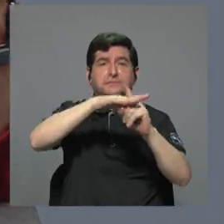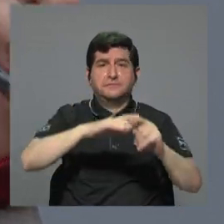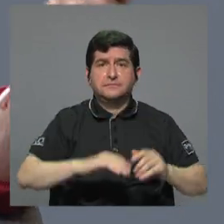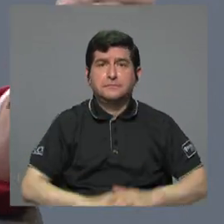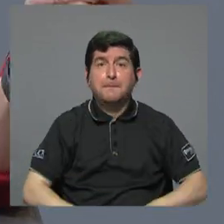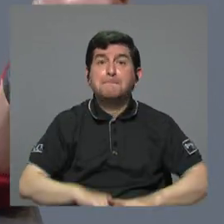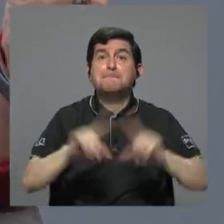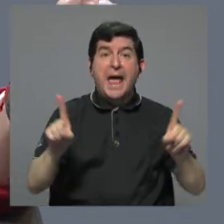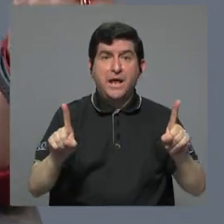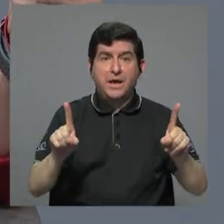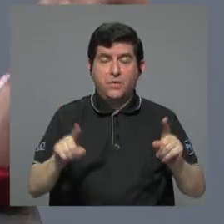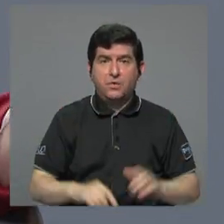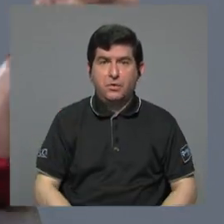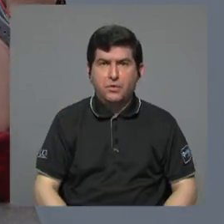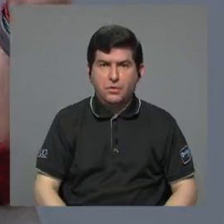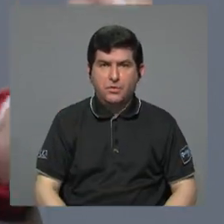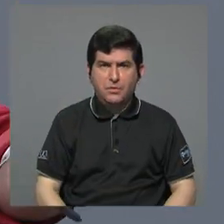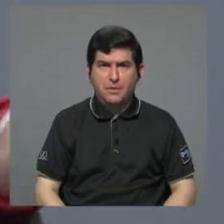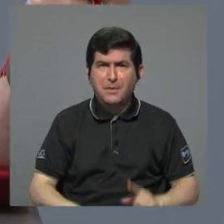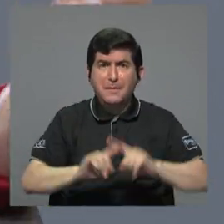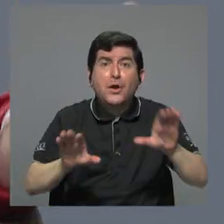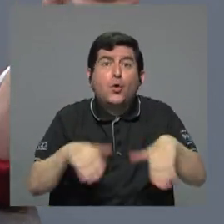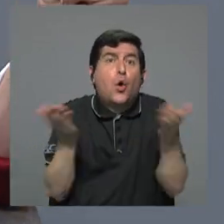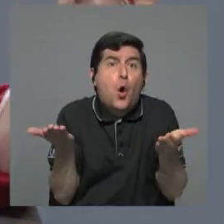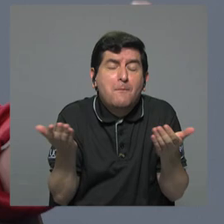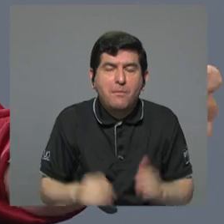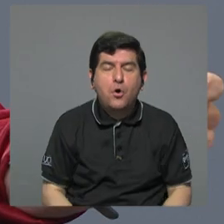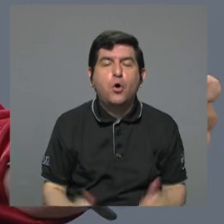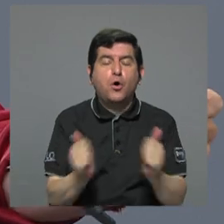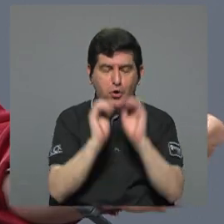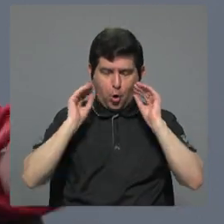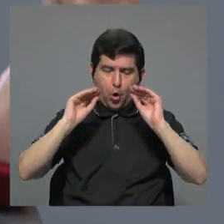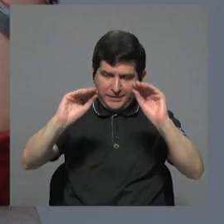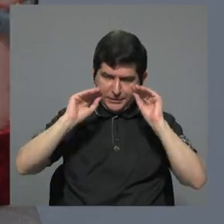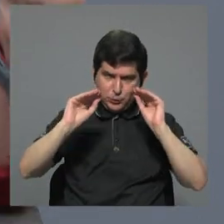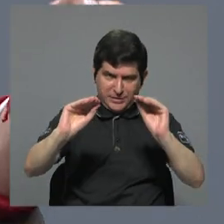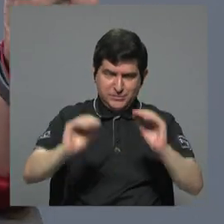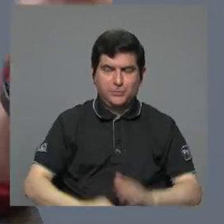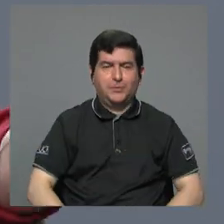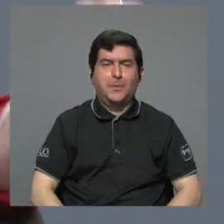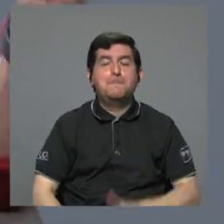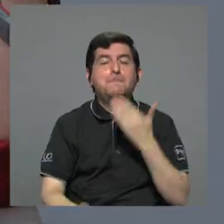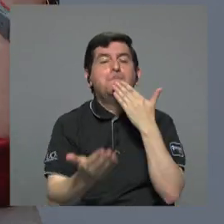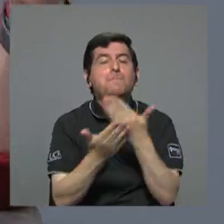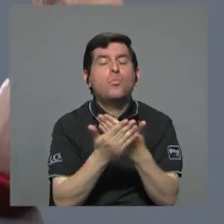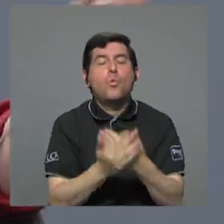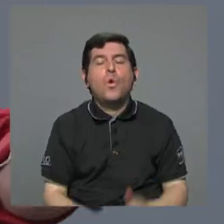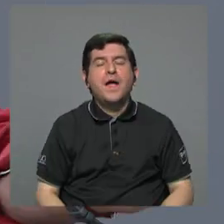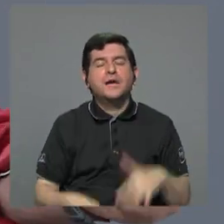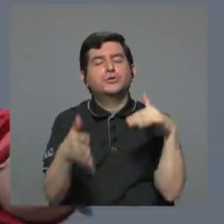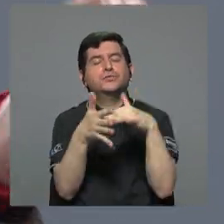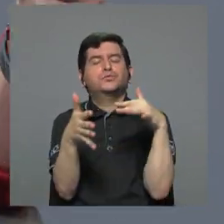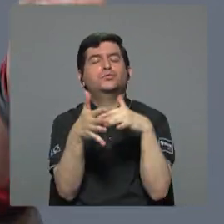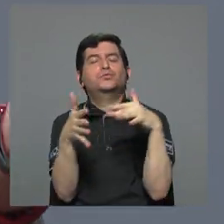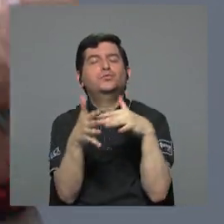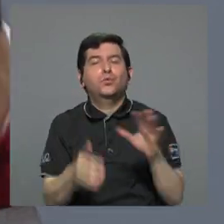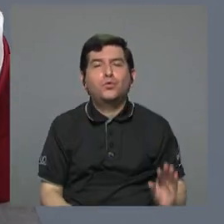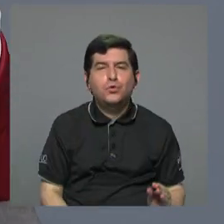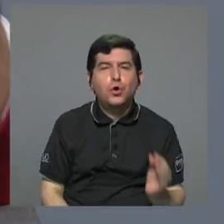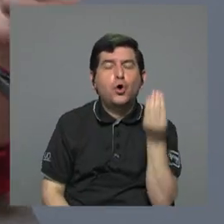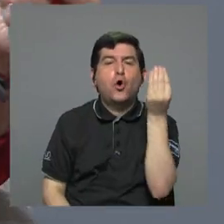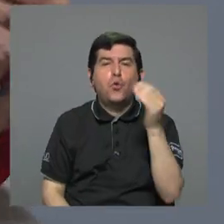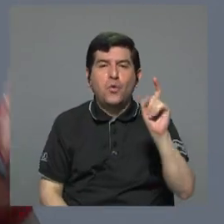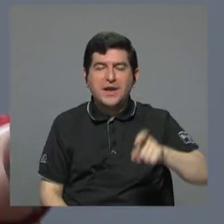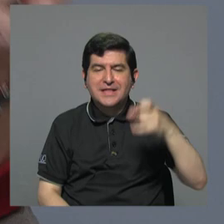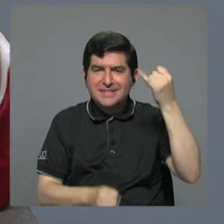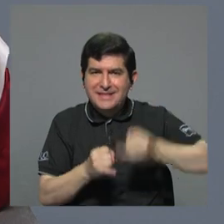pero y yo sigo y yo sigo que es con la educación con una buena escolaridad los jóvenes tienen